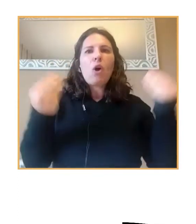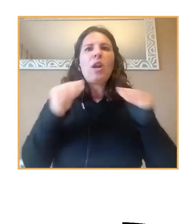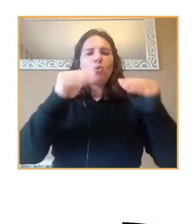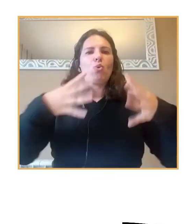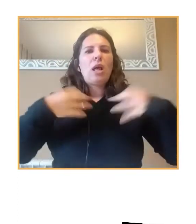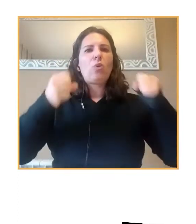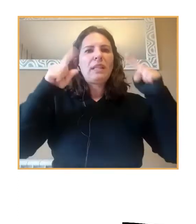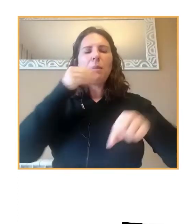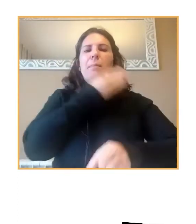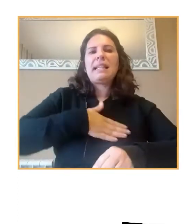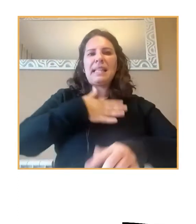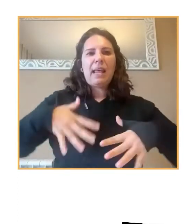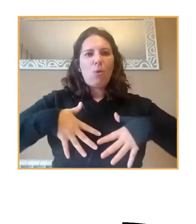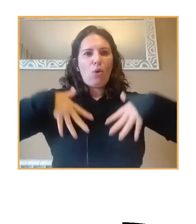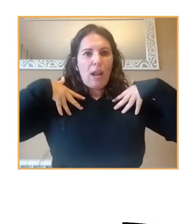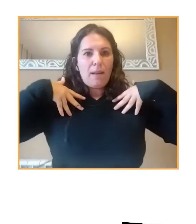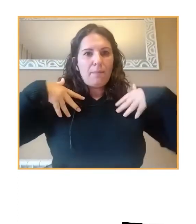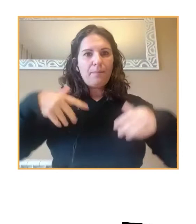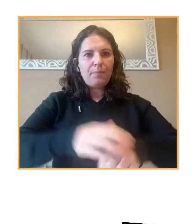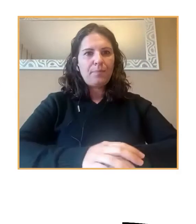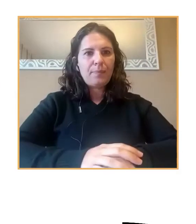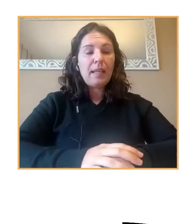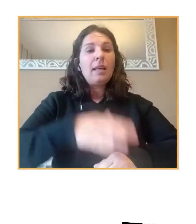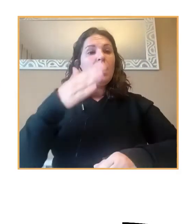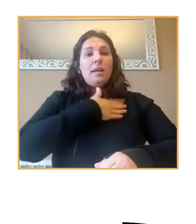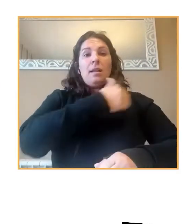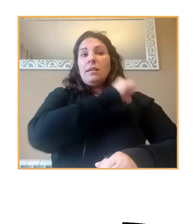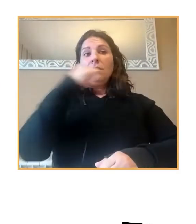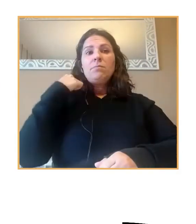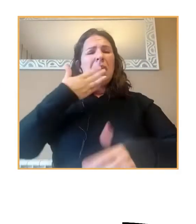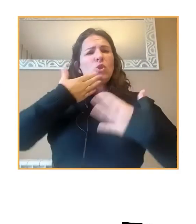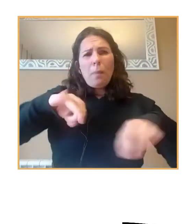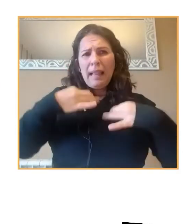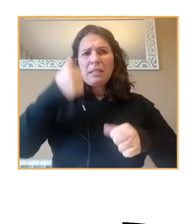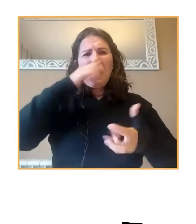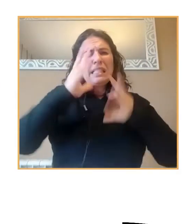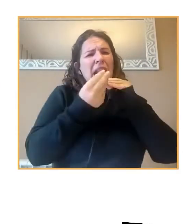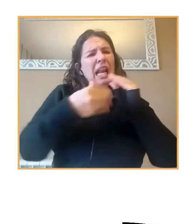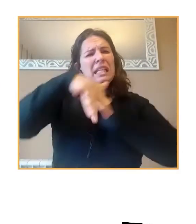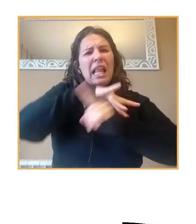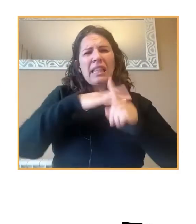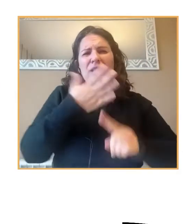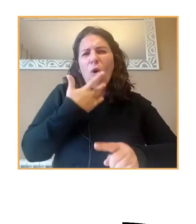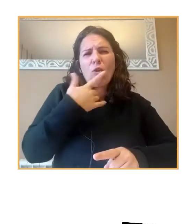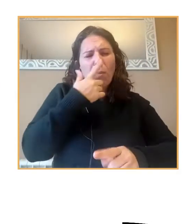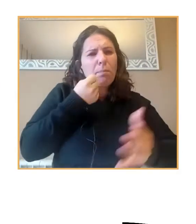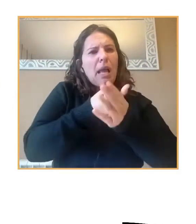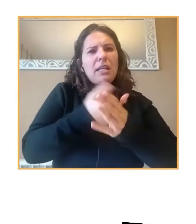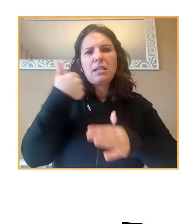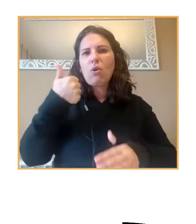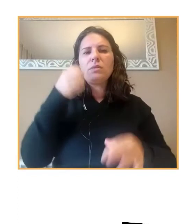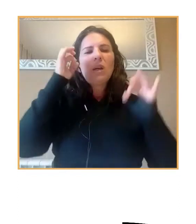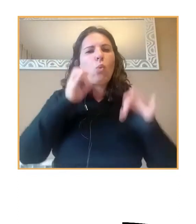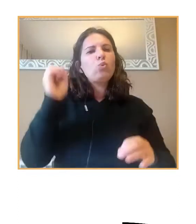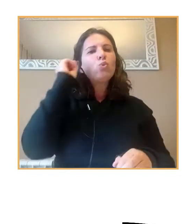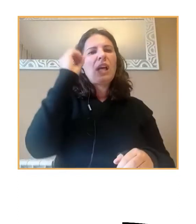bienestar emocional. A título personal, es una de las personas más humildes y resilientes que conozco. Así que estoy seguro que su charla será